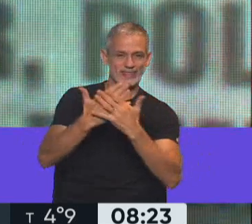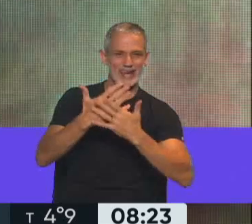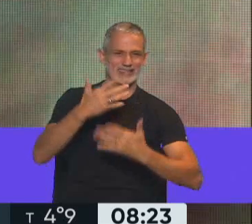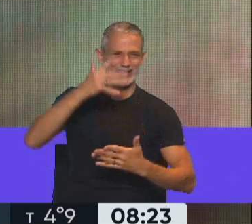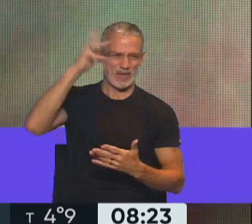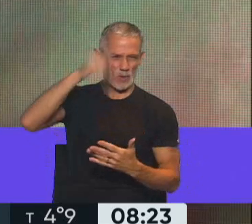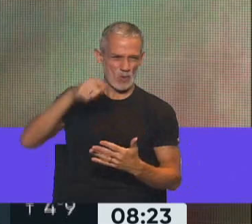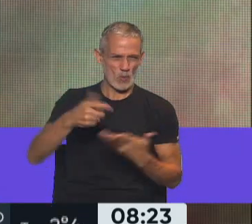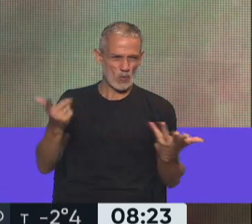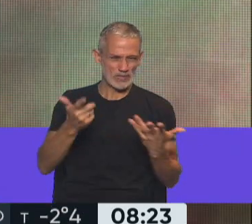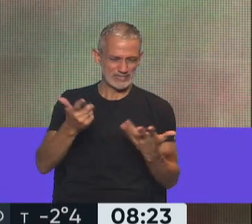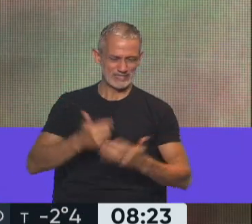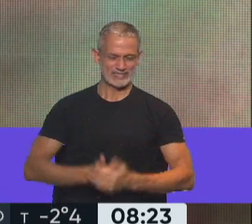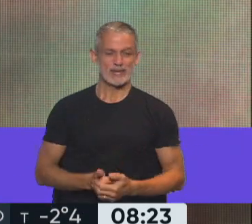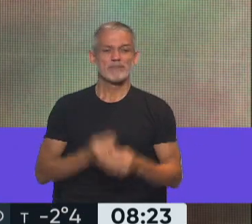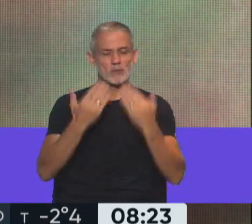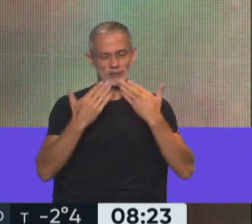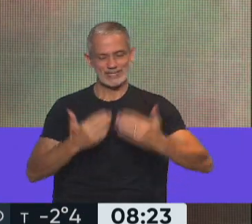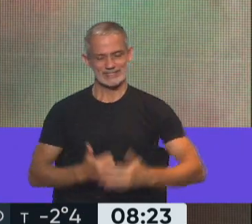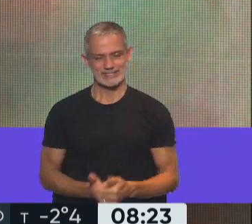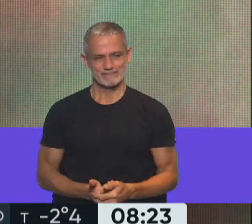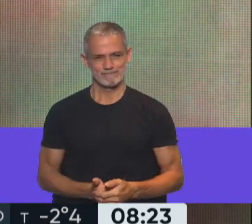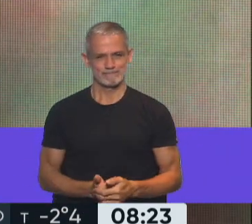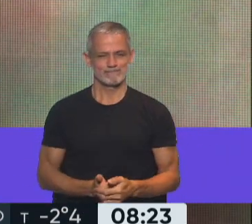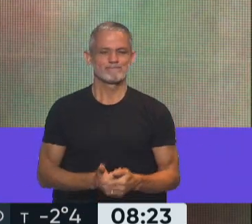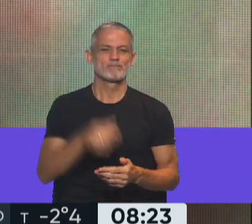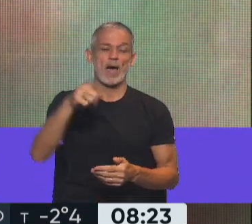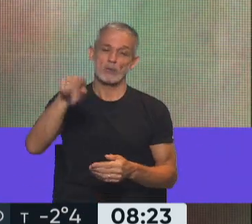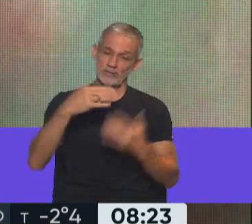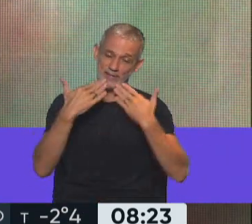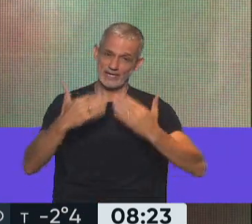comentó ahora ya frente a la justicia. Muchísimas gracias. A usted, muchas gracias.